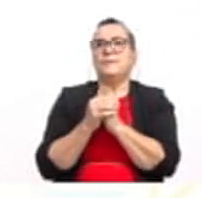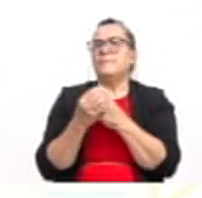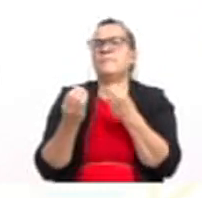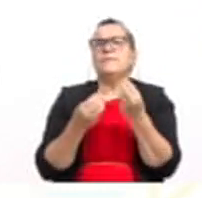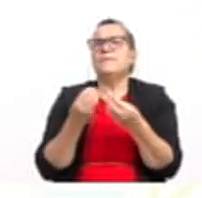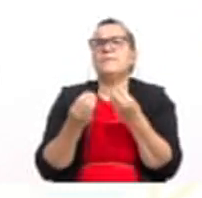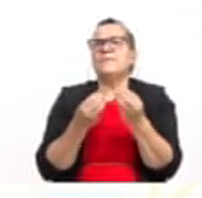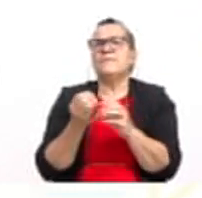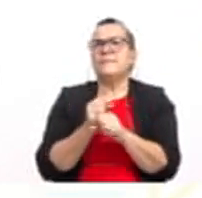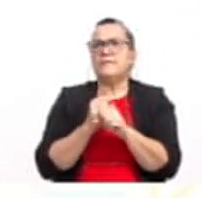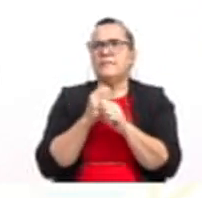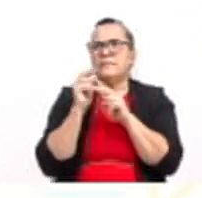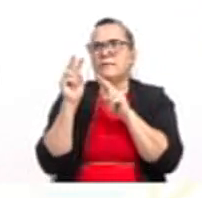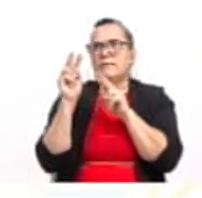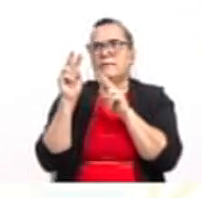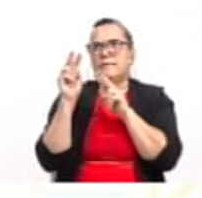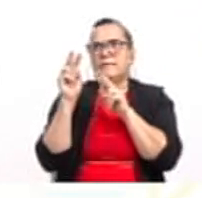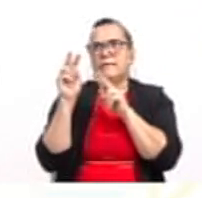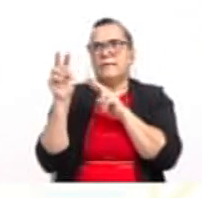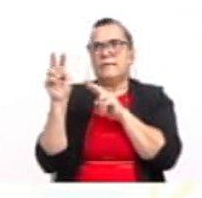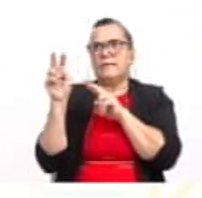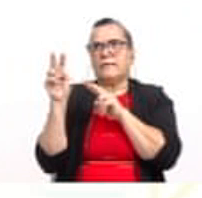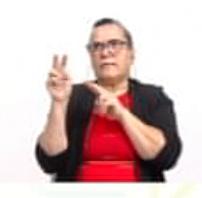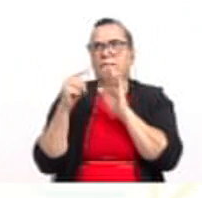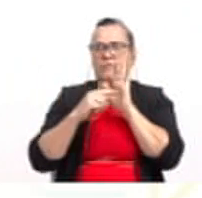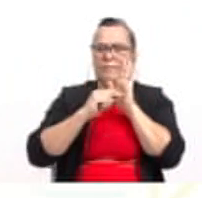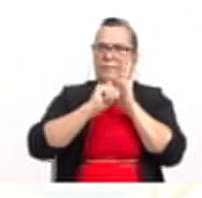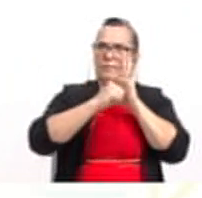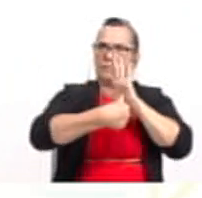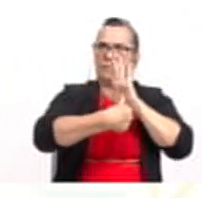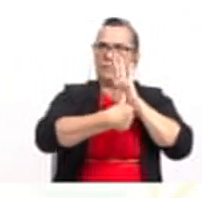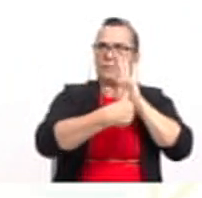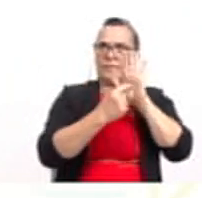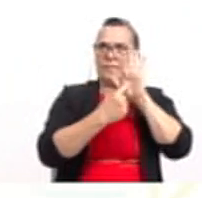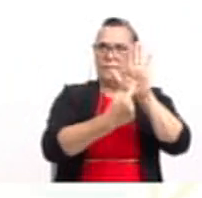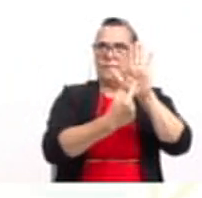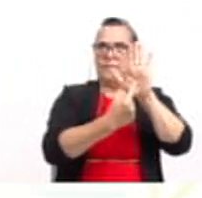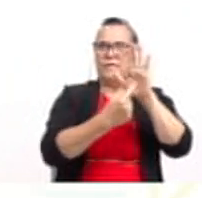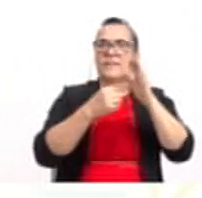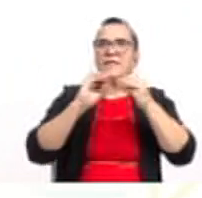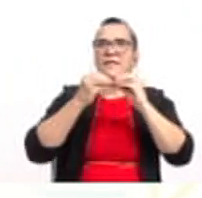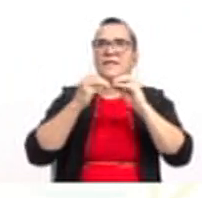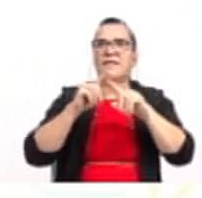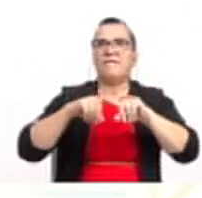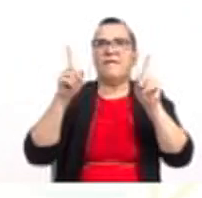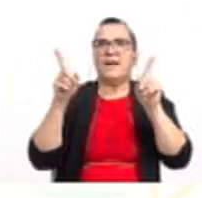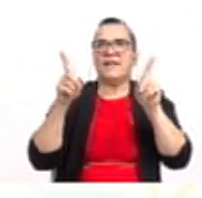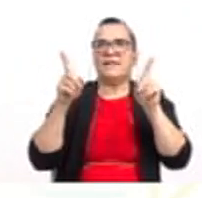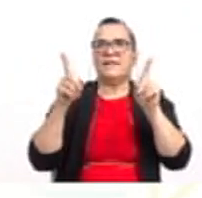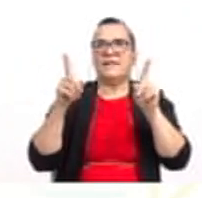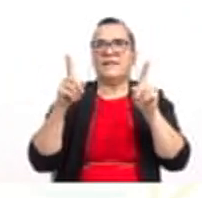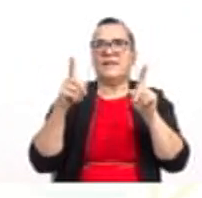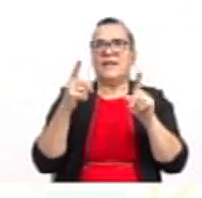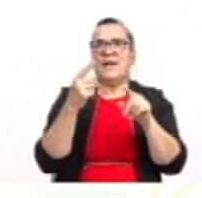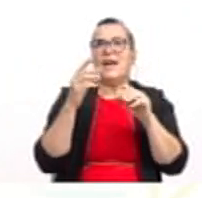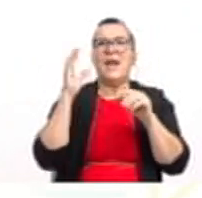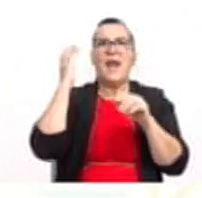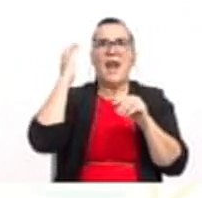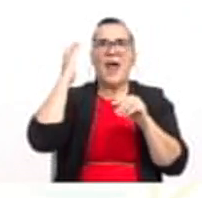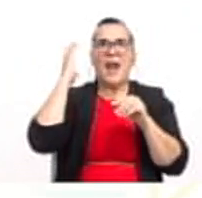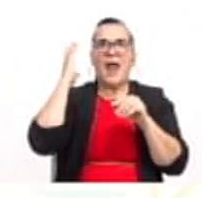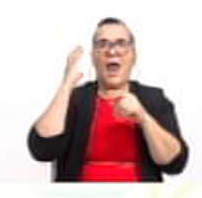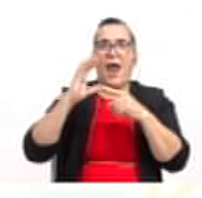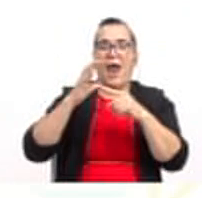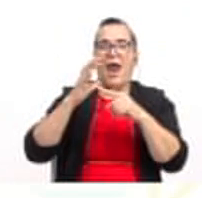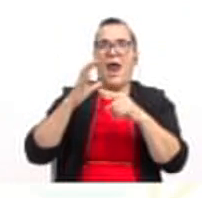hacemos? Observen que he destacado en un color diferente, un color naranja, estos tres primeros términos para formar